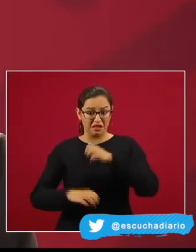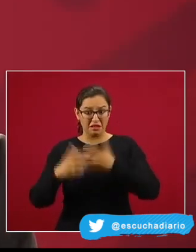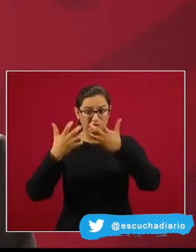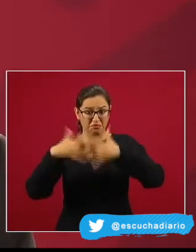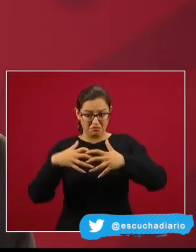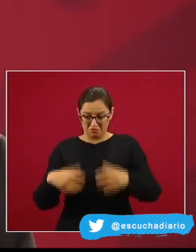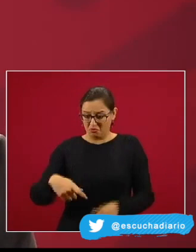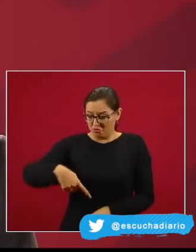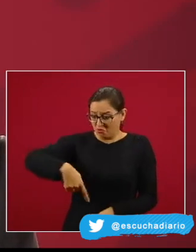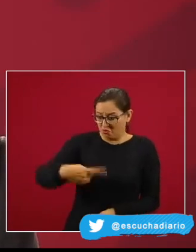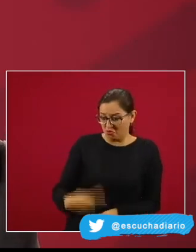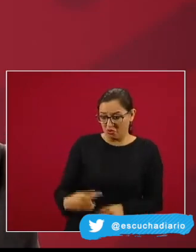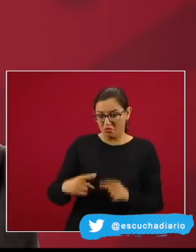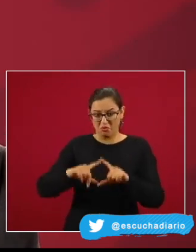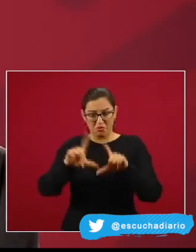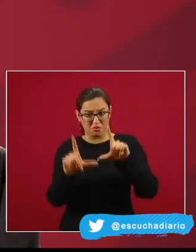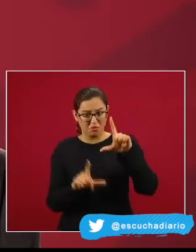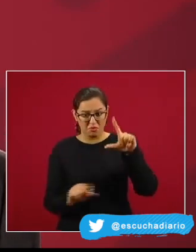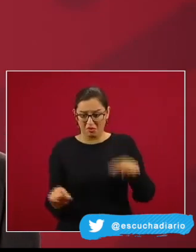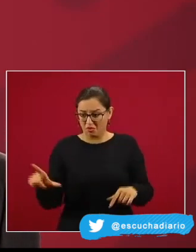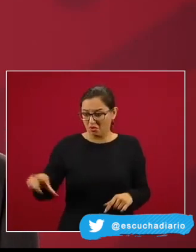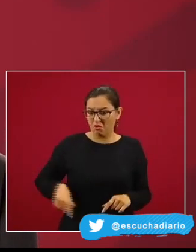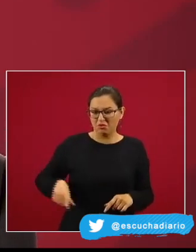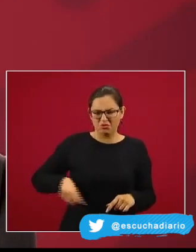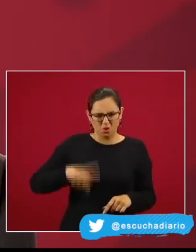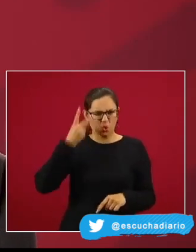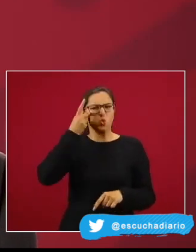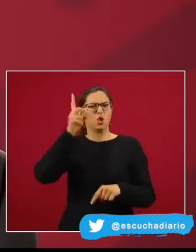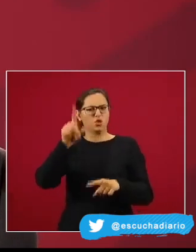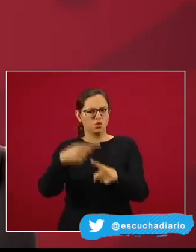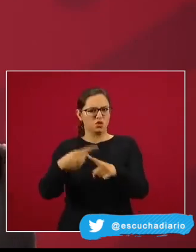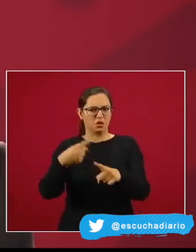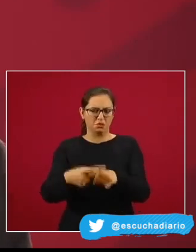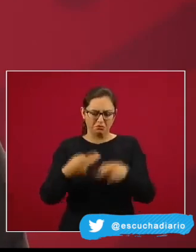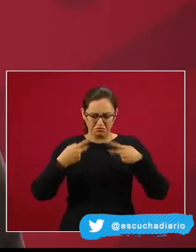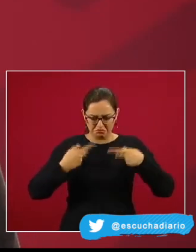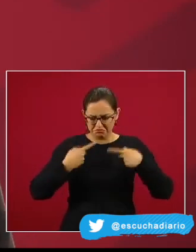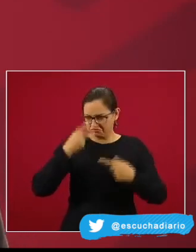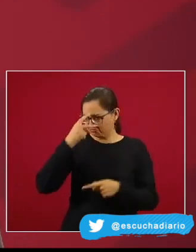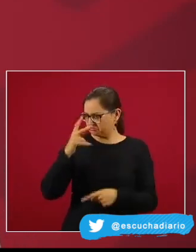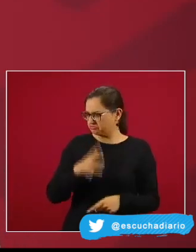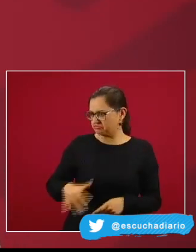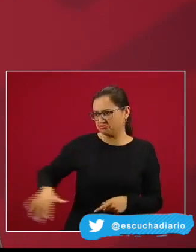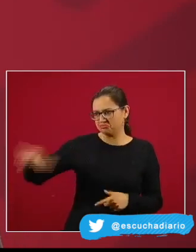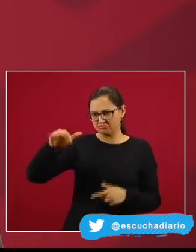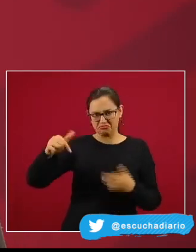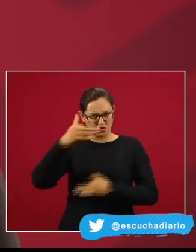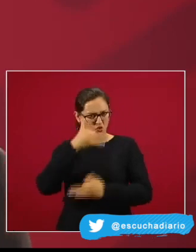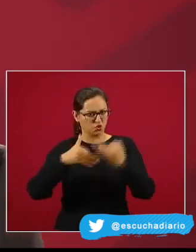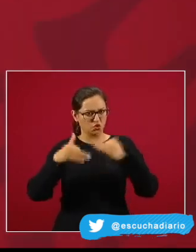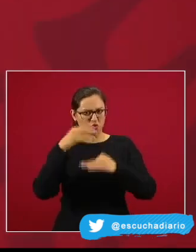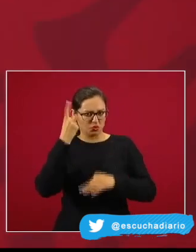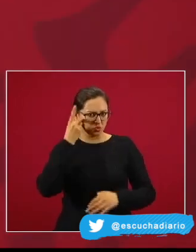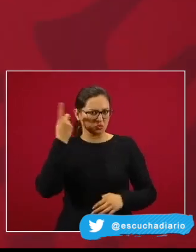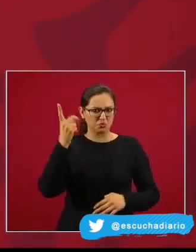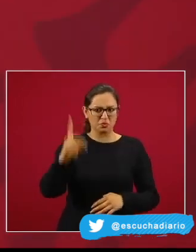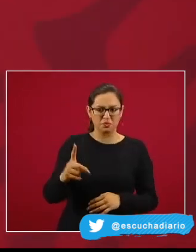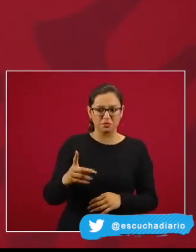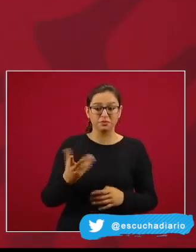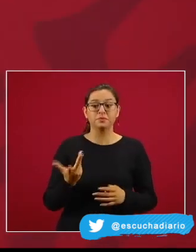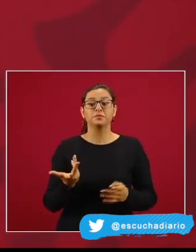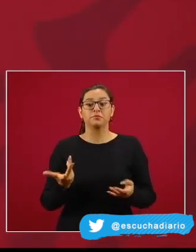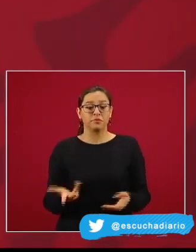Luego de la toma de las instalaciones de la CNDH, el presidente informa que se reunirá la Secretaría de Gobernación con las feministas